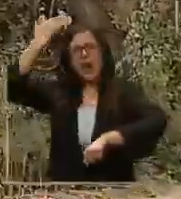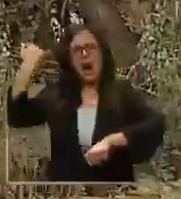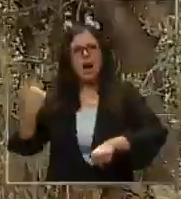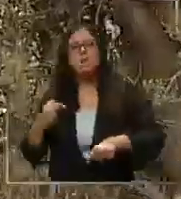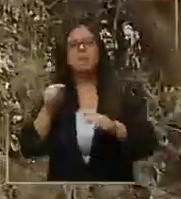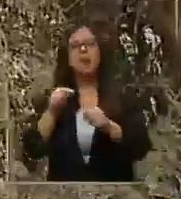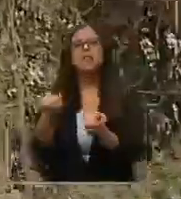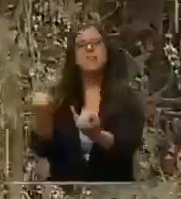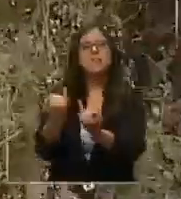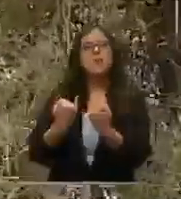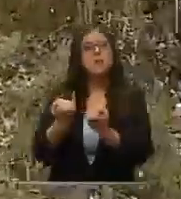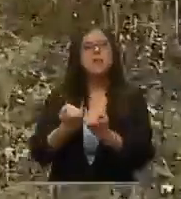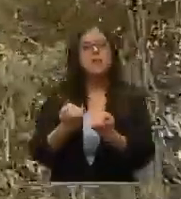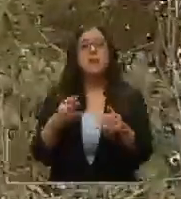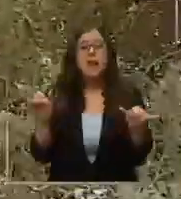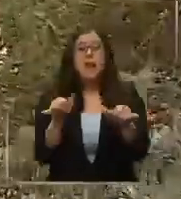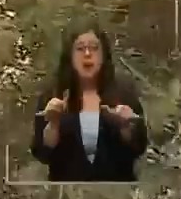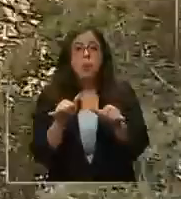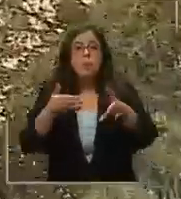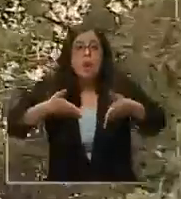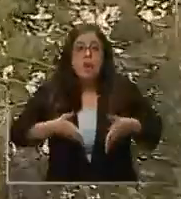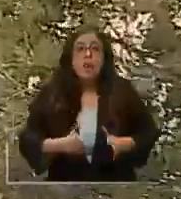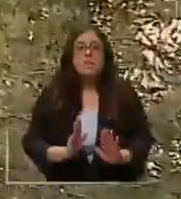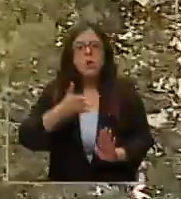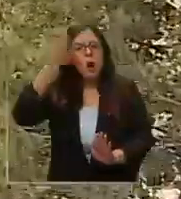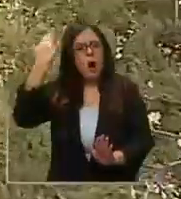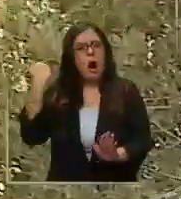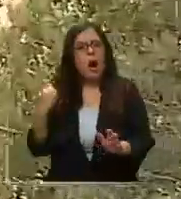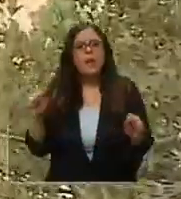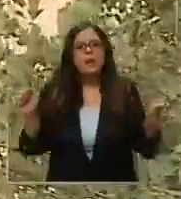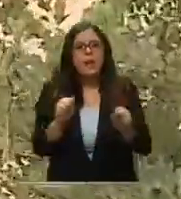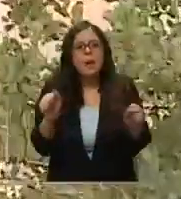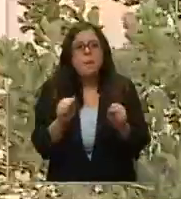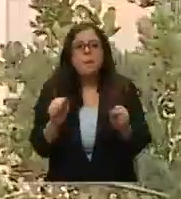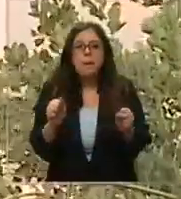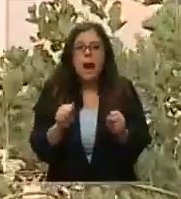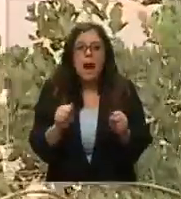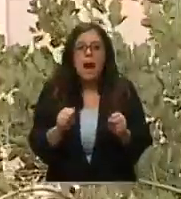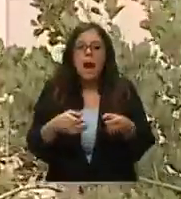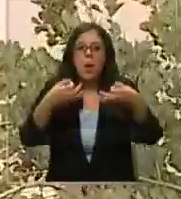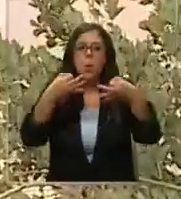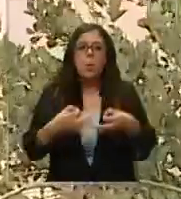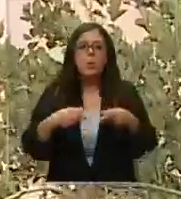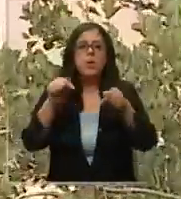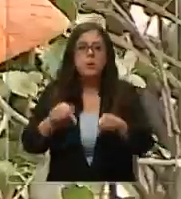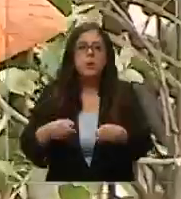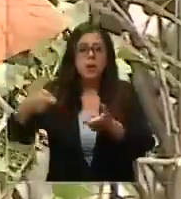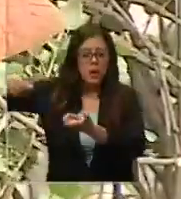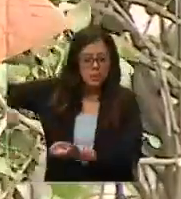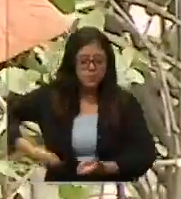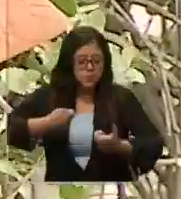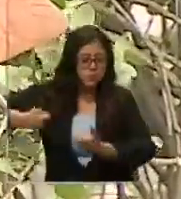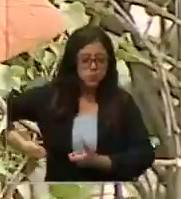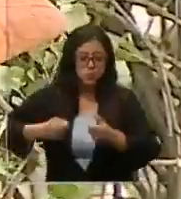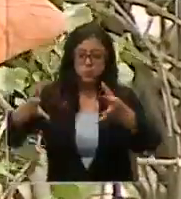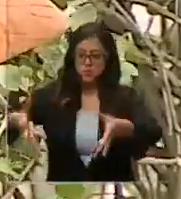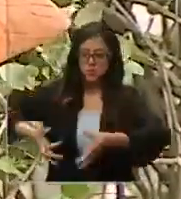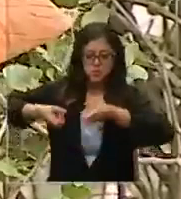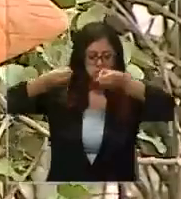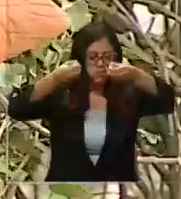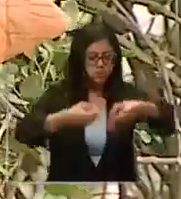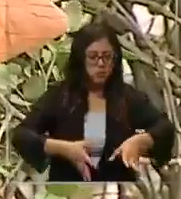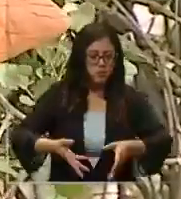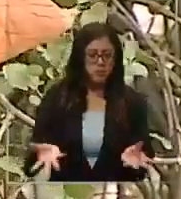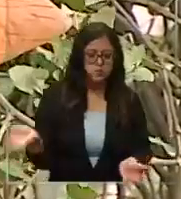esta menor habría nacido cerca del invierno y que al parecer desde ese momento se encontraba enterrada en este lugar. La Policía de